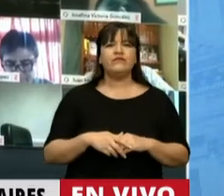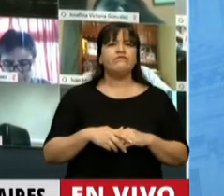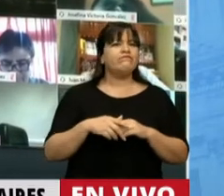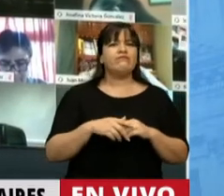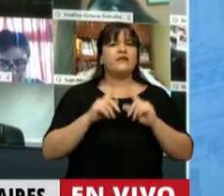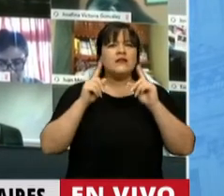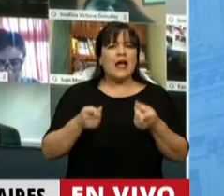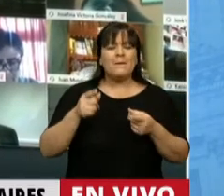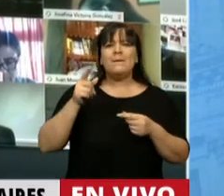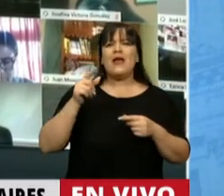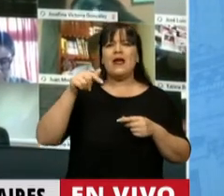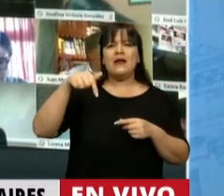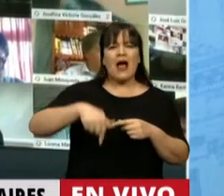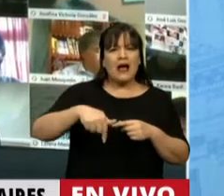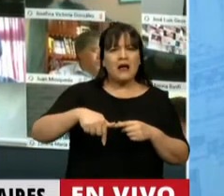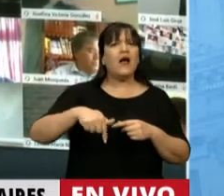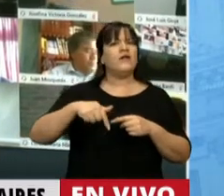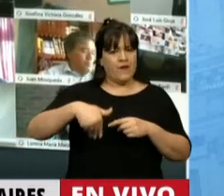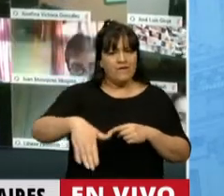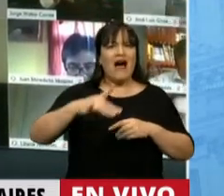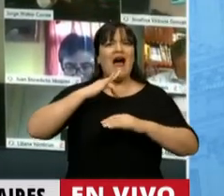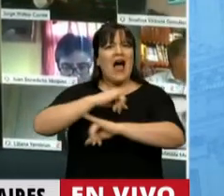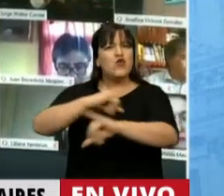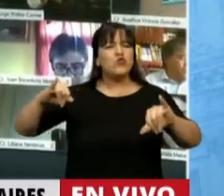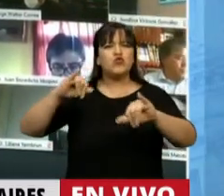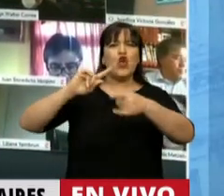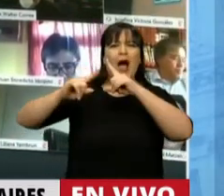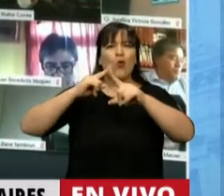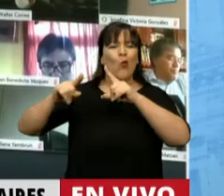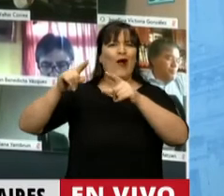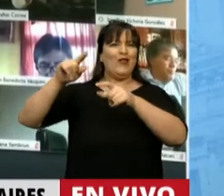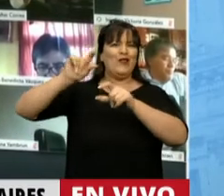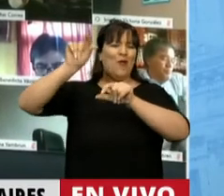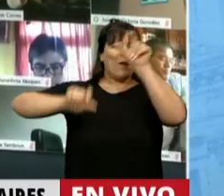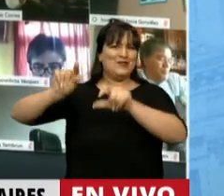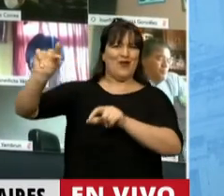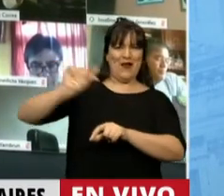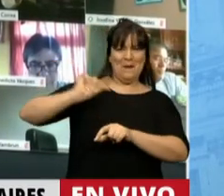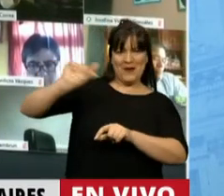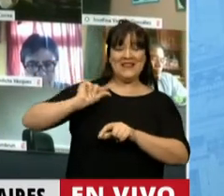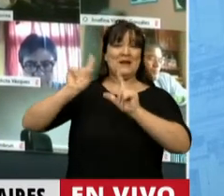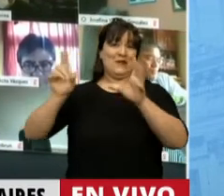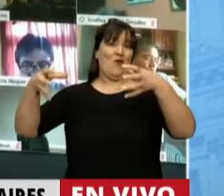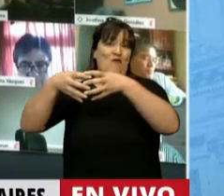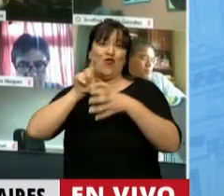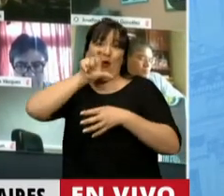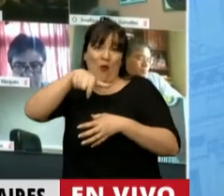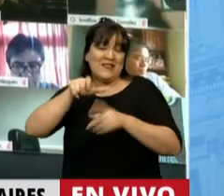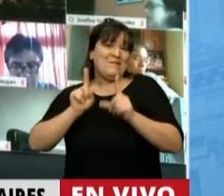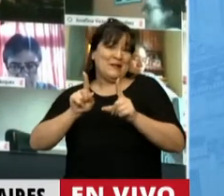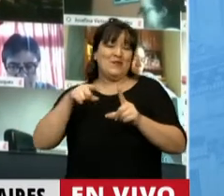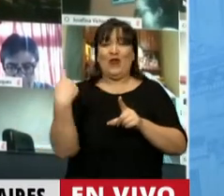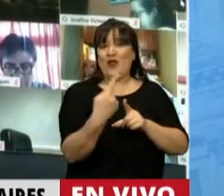con el anuncio del acuerdo con los bonistas y los acreedores y los buitres que se está